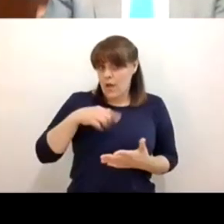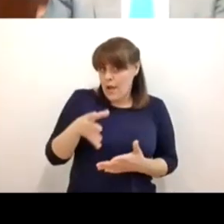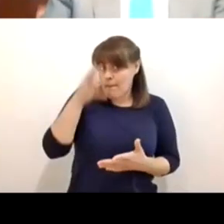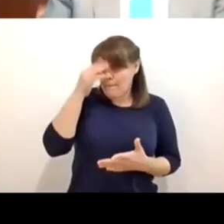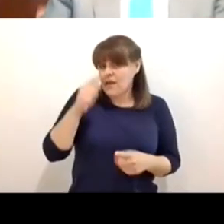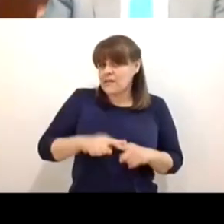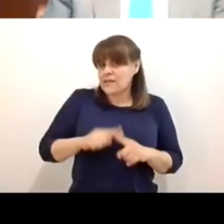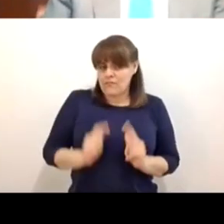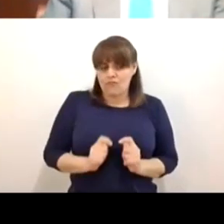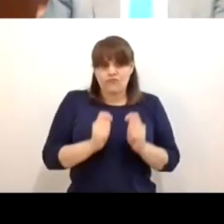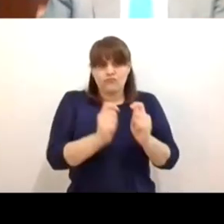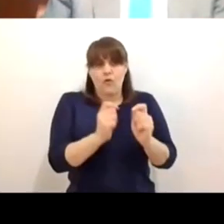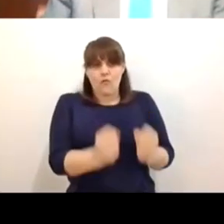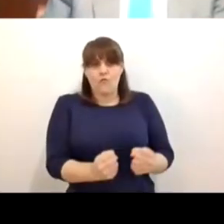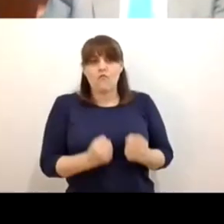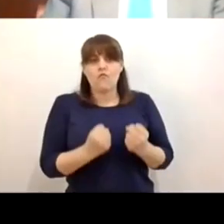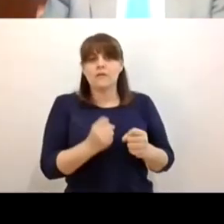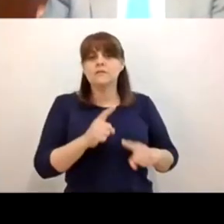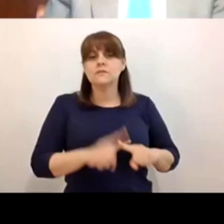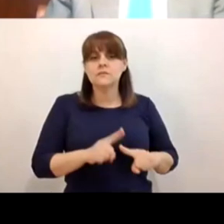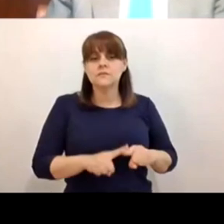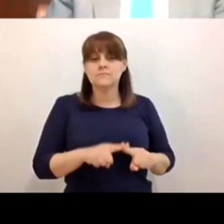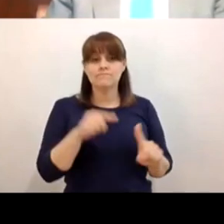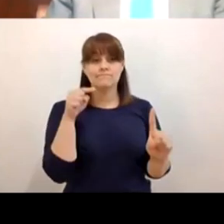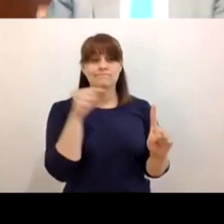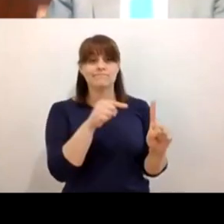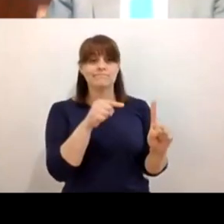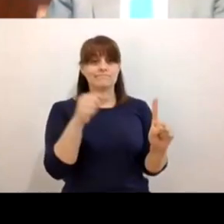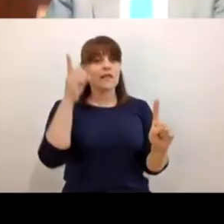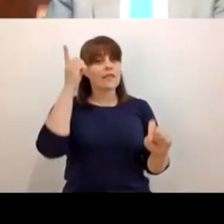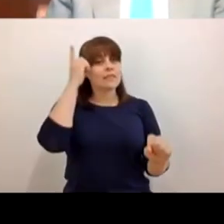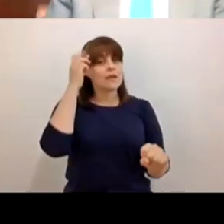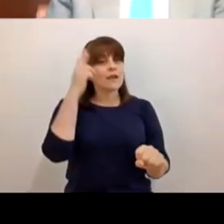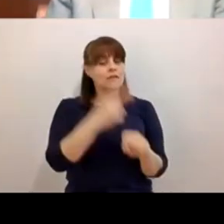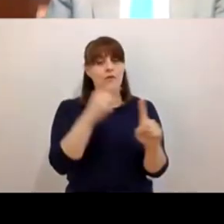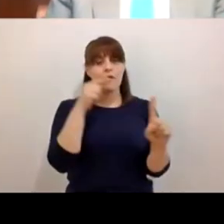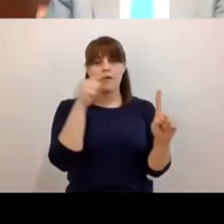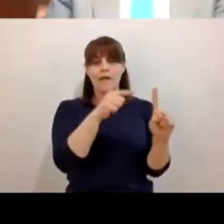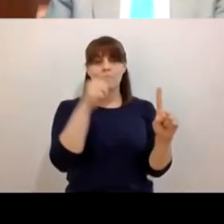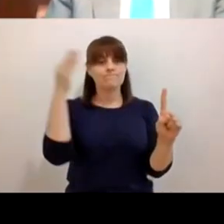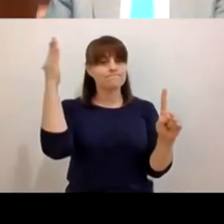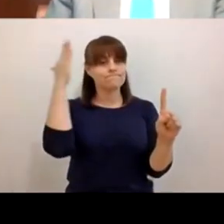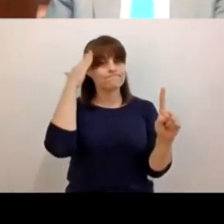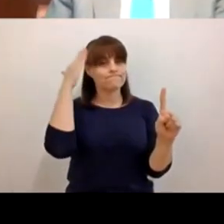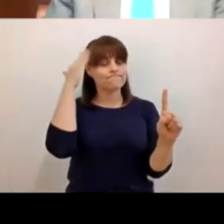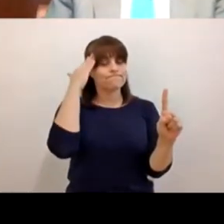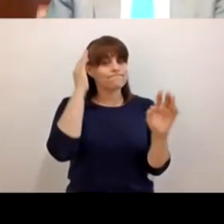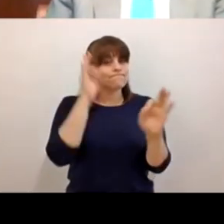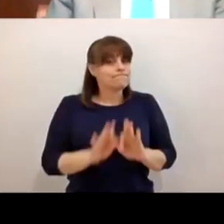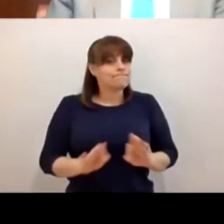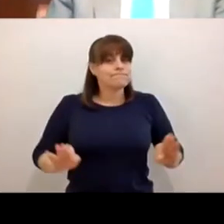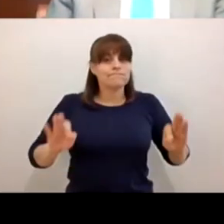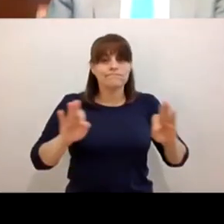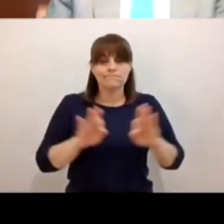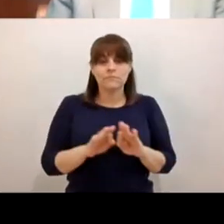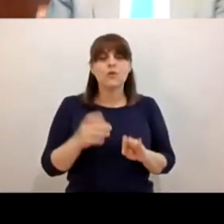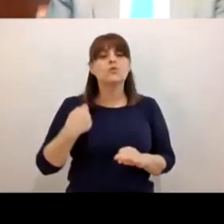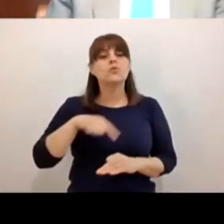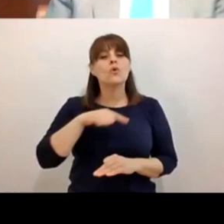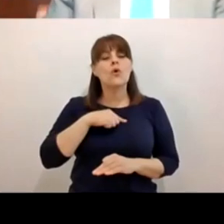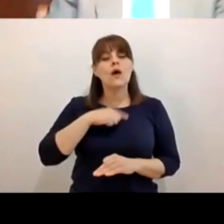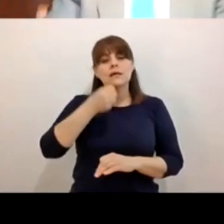director de la escuela me parece fundamental desde la secretaría tenemos que ir